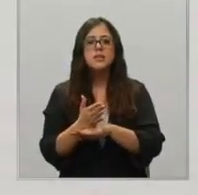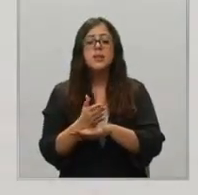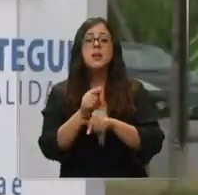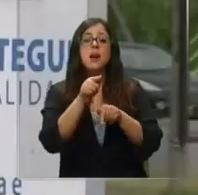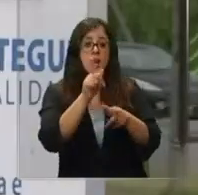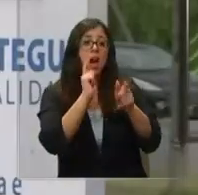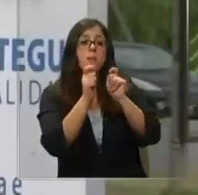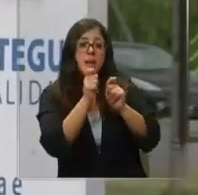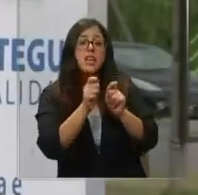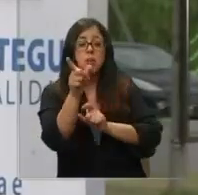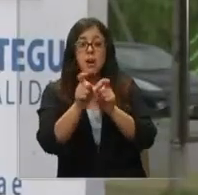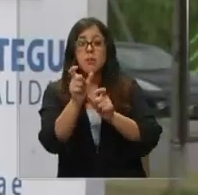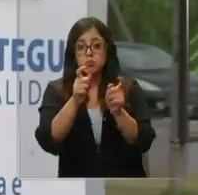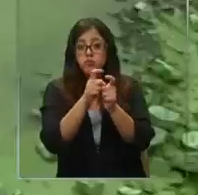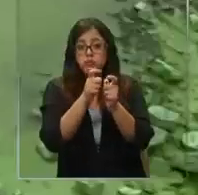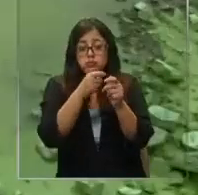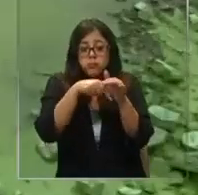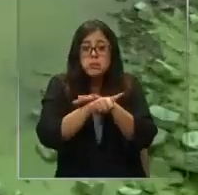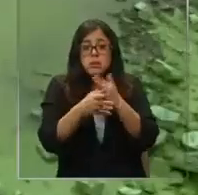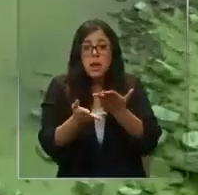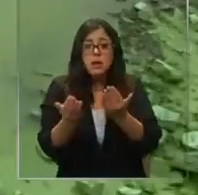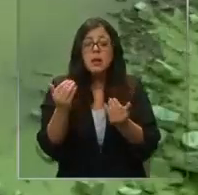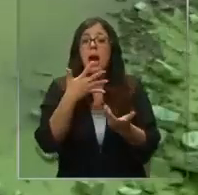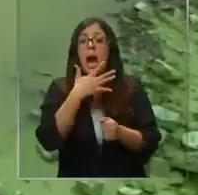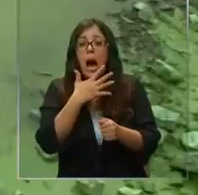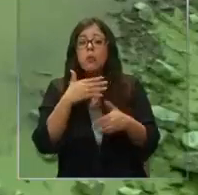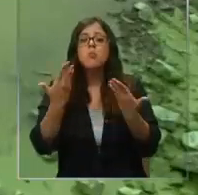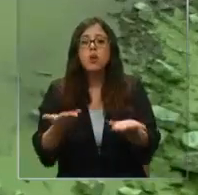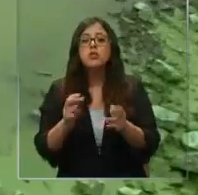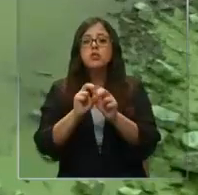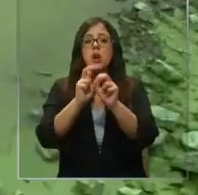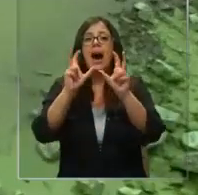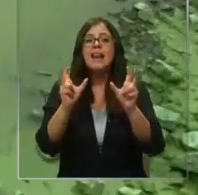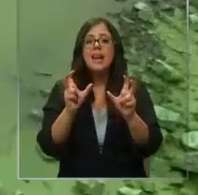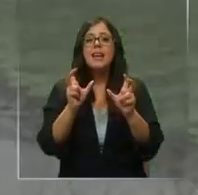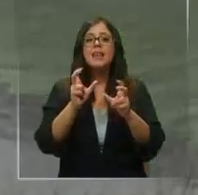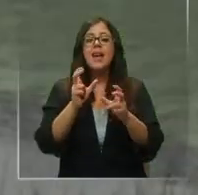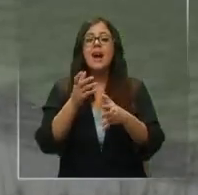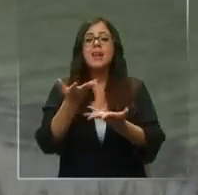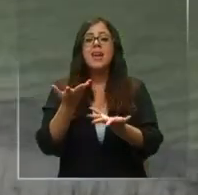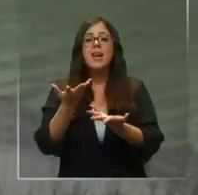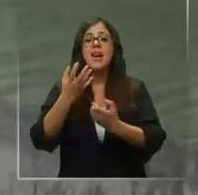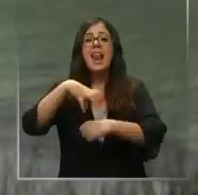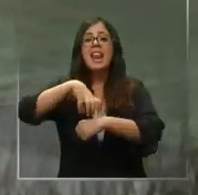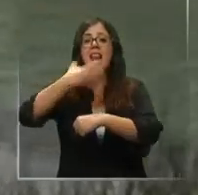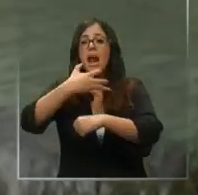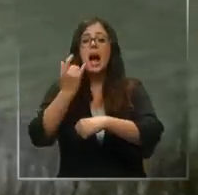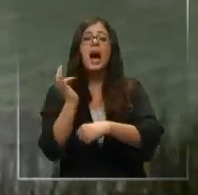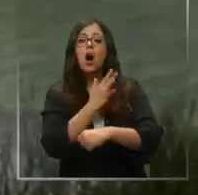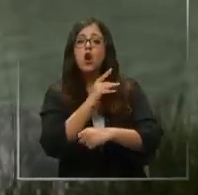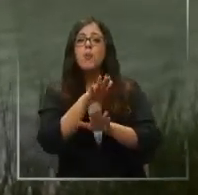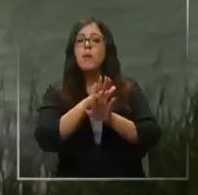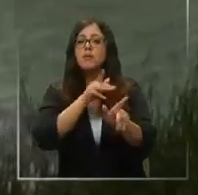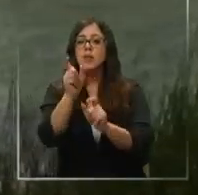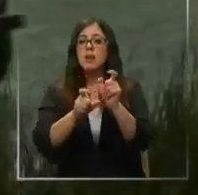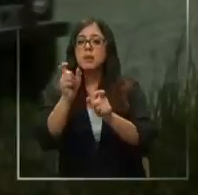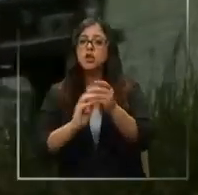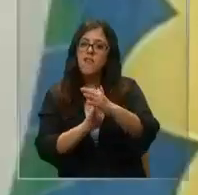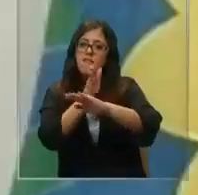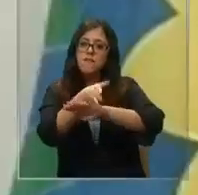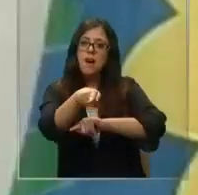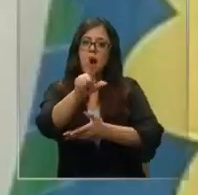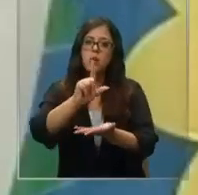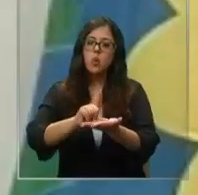puedan entrar en contacto con las aguas. Por eso, se decretó una alerta naranja para evitar que las personas se acerquen a la corriente.